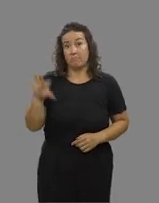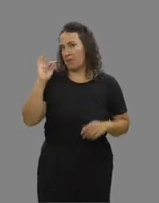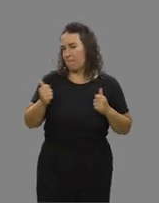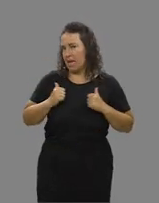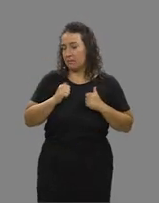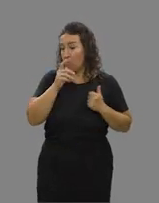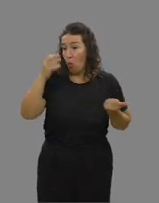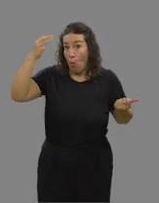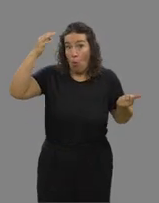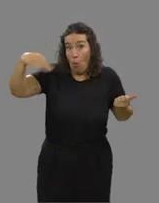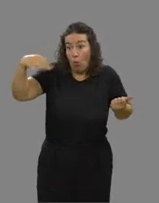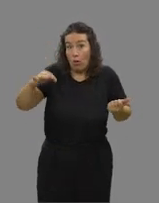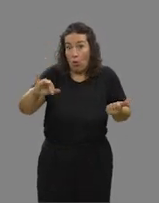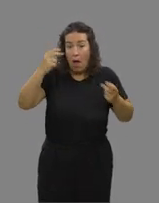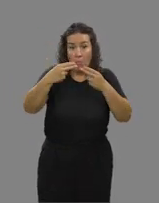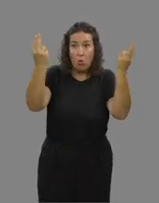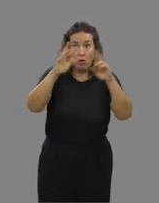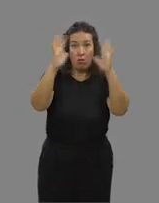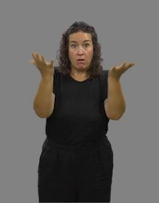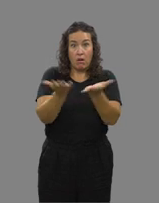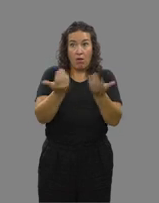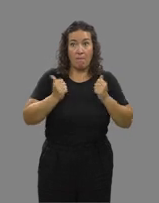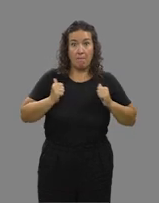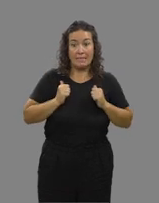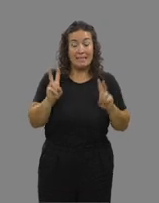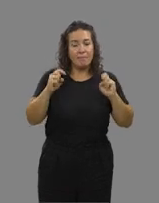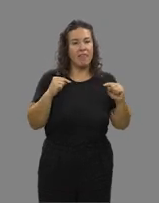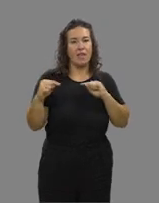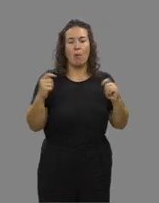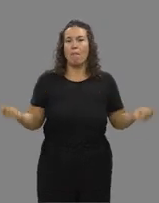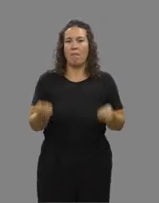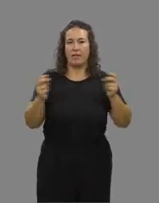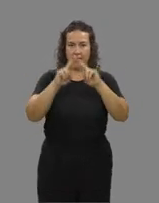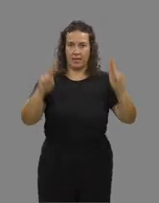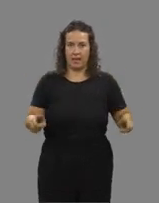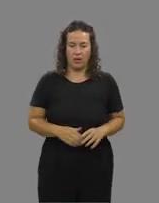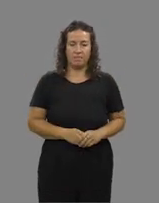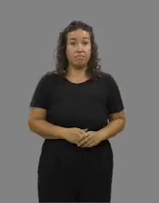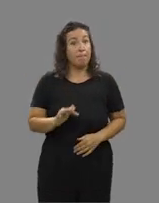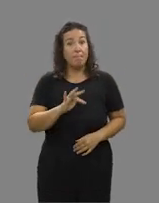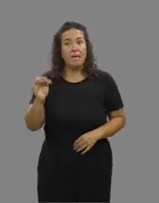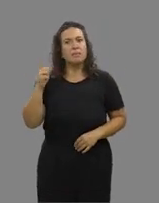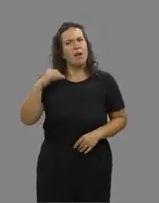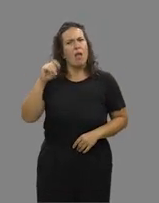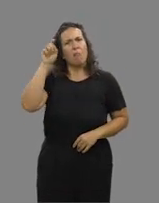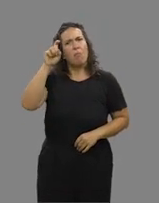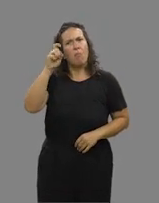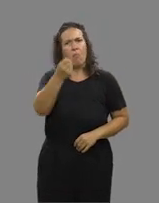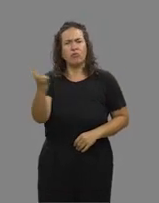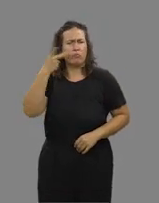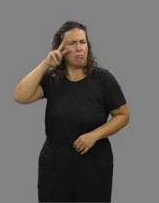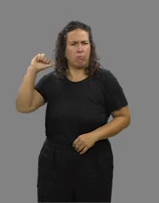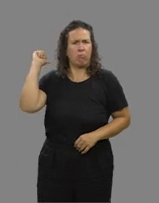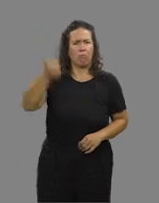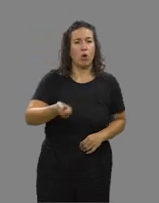Escogí este Máster porque es el único Máster Universitario Público a nivel nacional que aborda la Dirección de Marketing Internacional. Además, cuenta con un profesorado